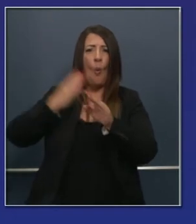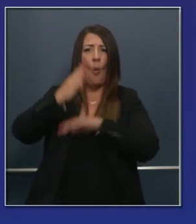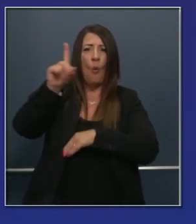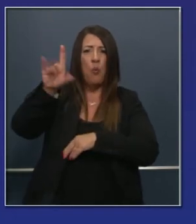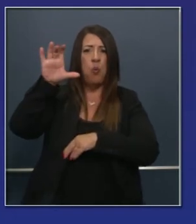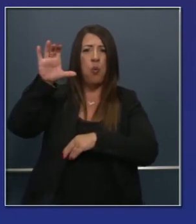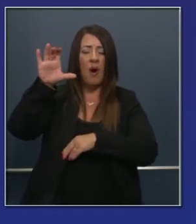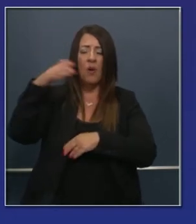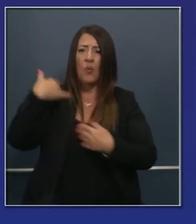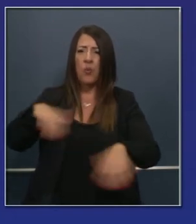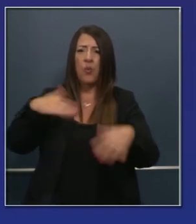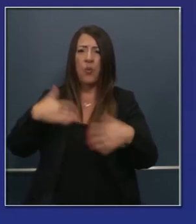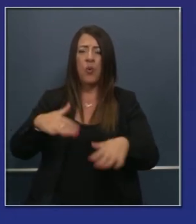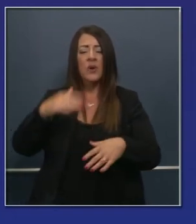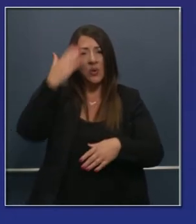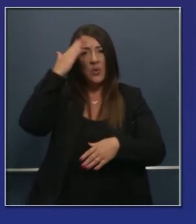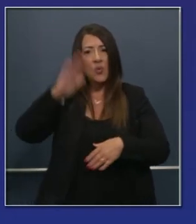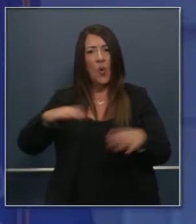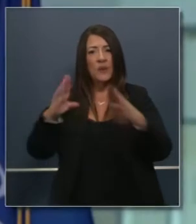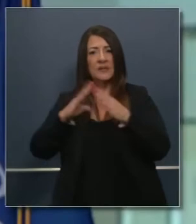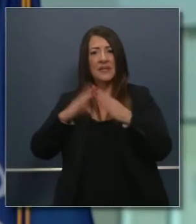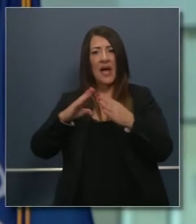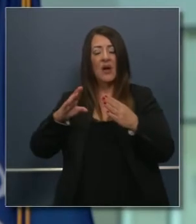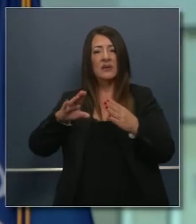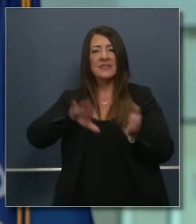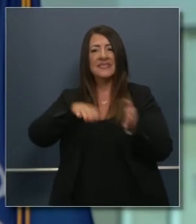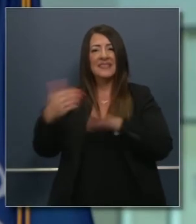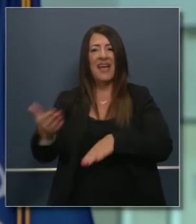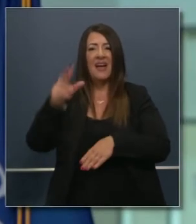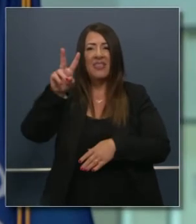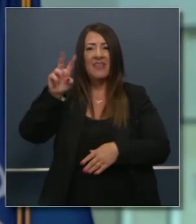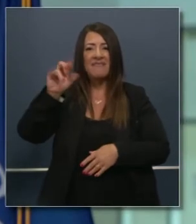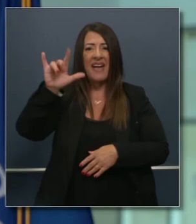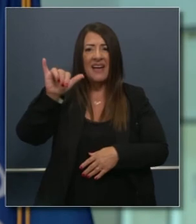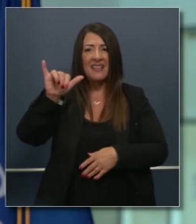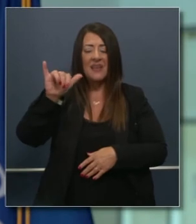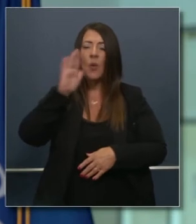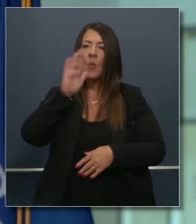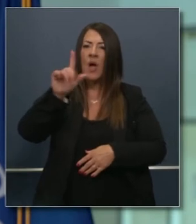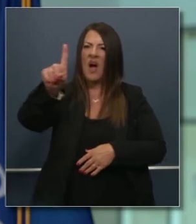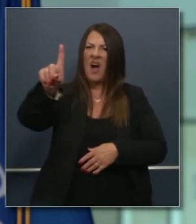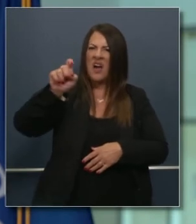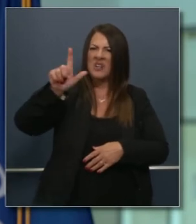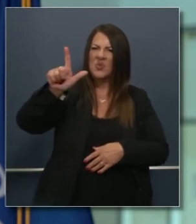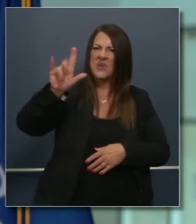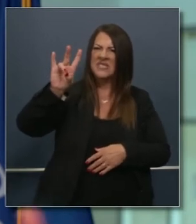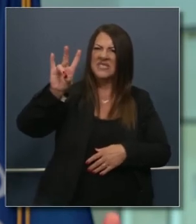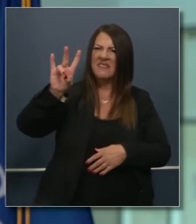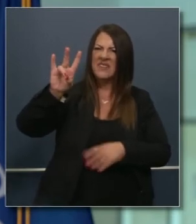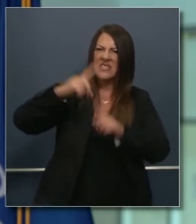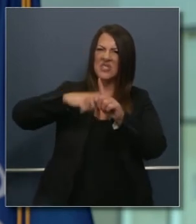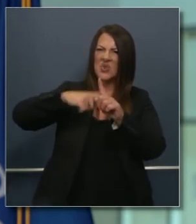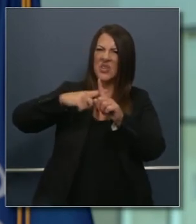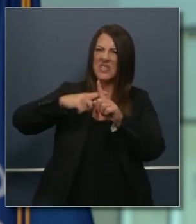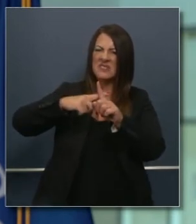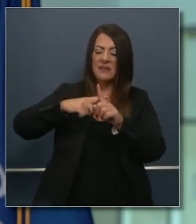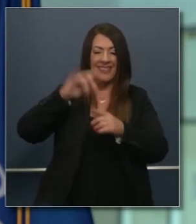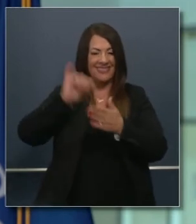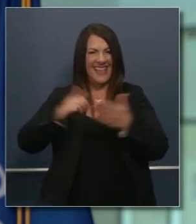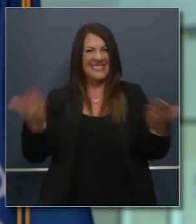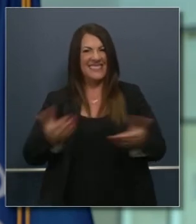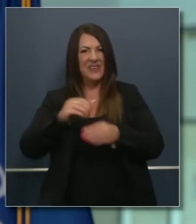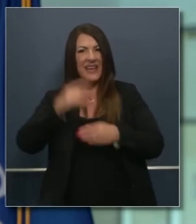de tres cifras o sea de 100 grados y más el récord es de 127 grados en nuestro estado ese fue el récord no